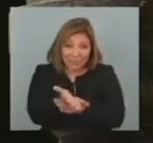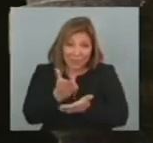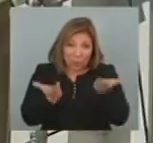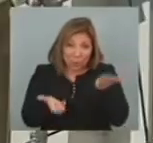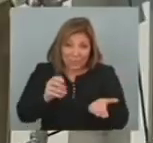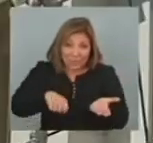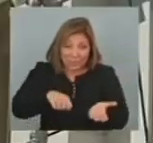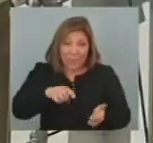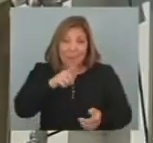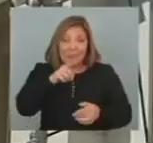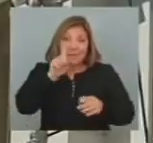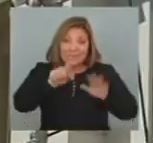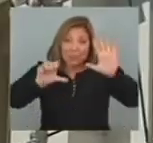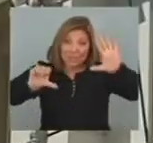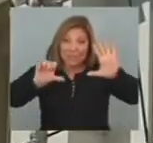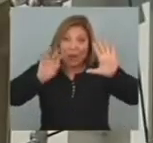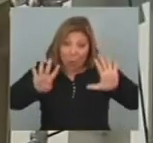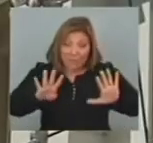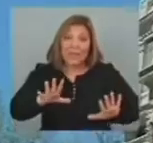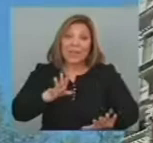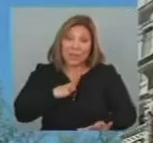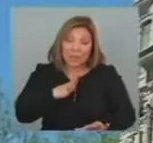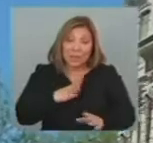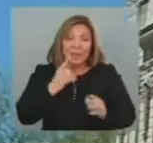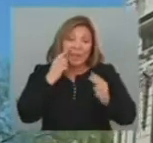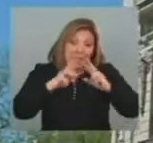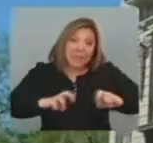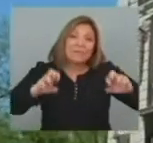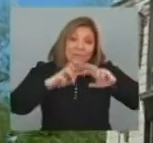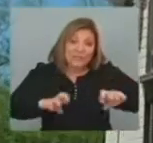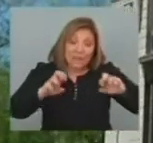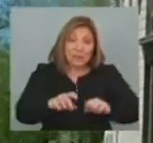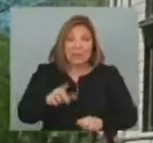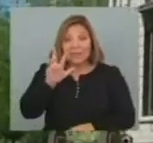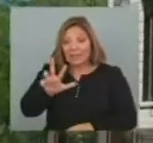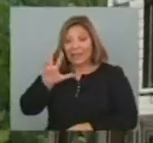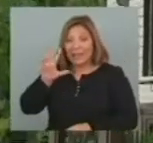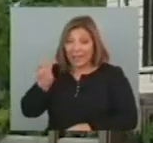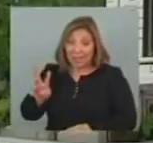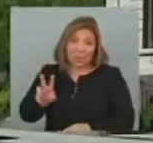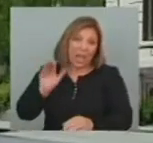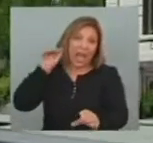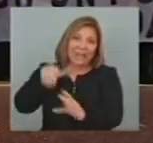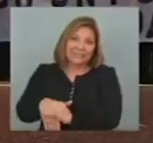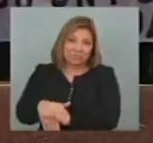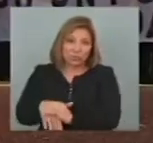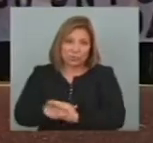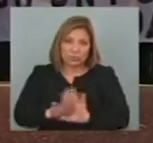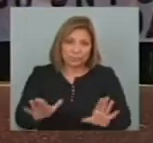justicia Penal 169 Están en etapa De investigación Y 32 Fueron archivadas